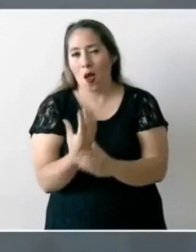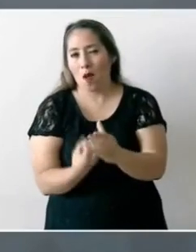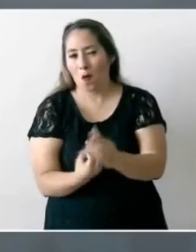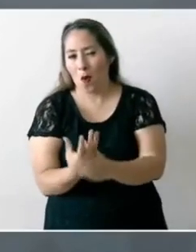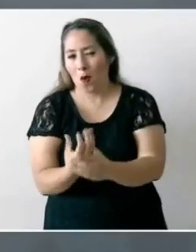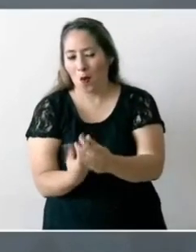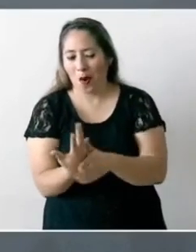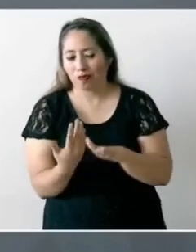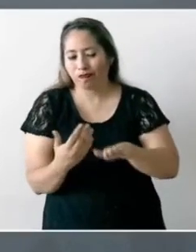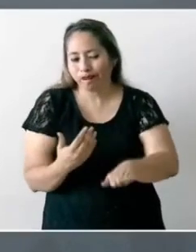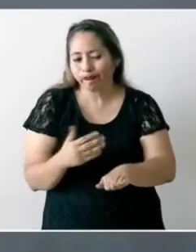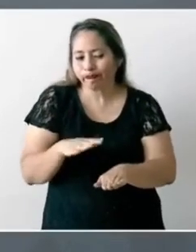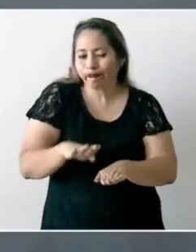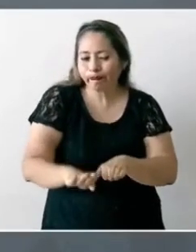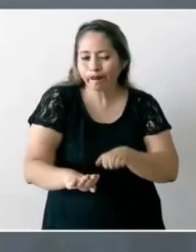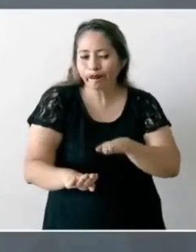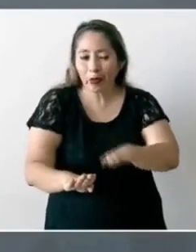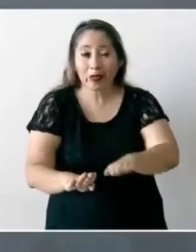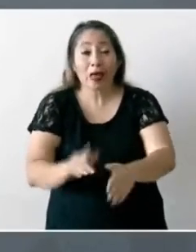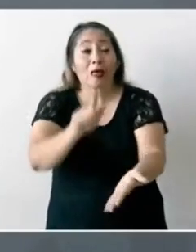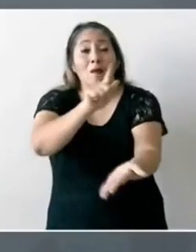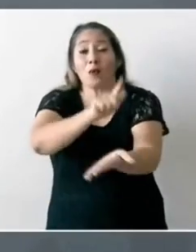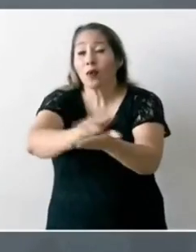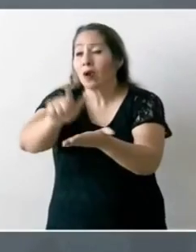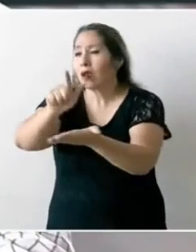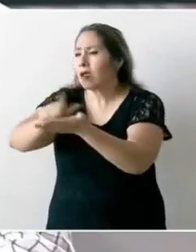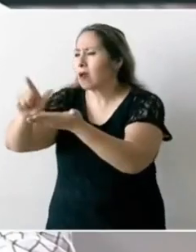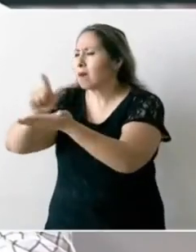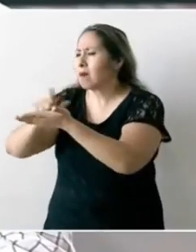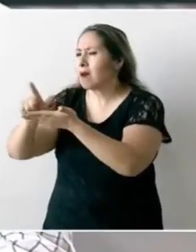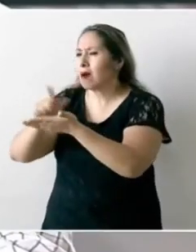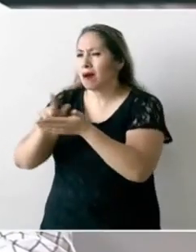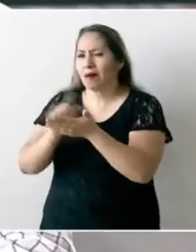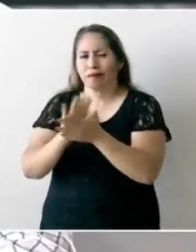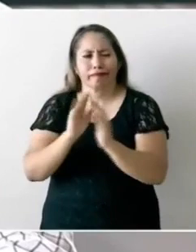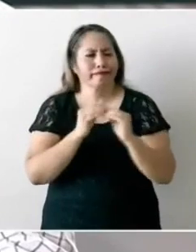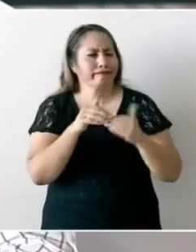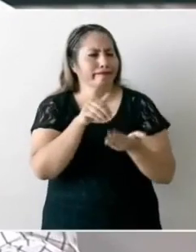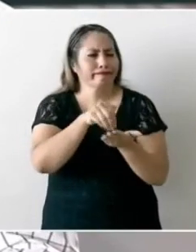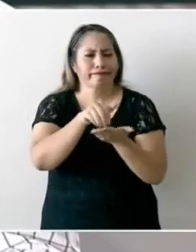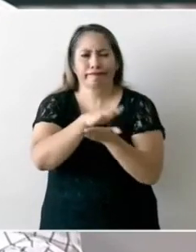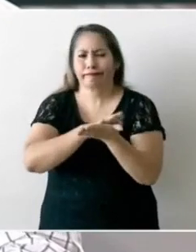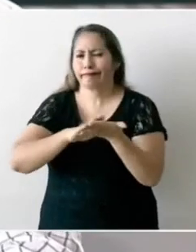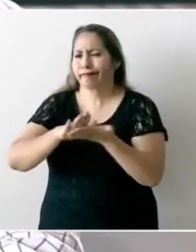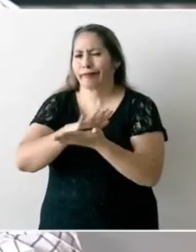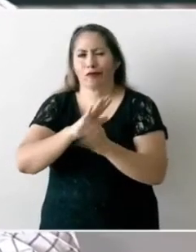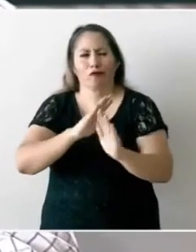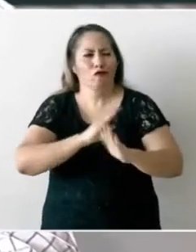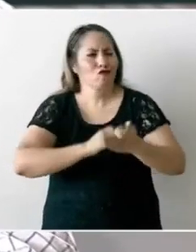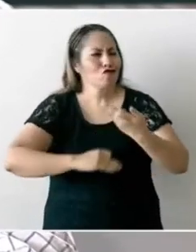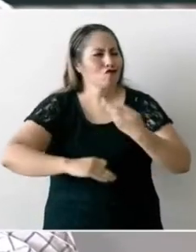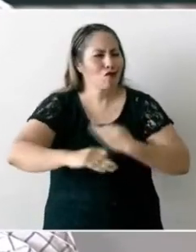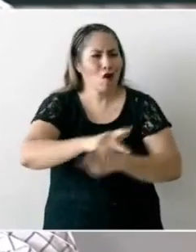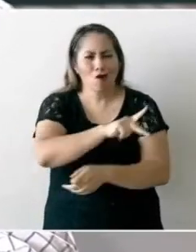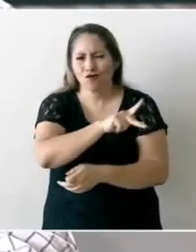queremos purificar la vida pública moralizar al país